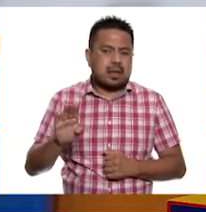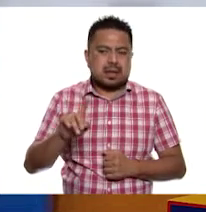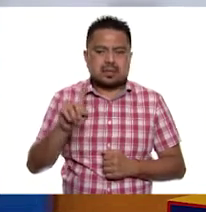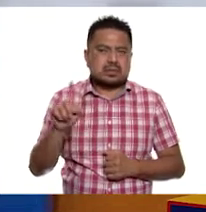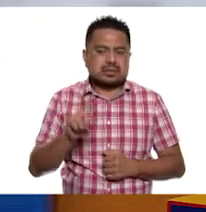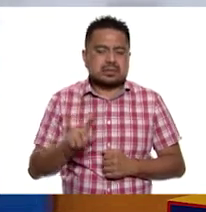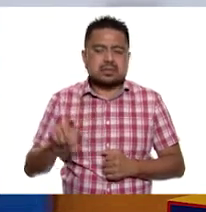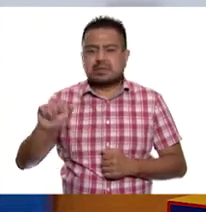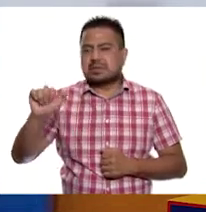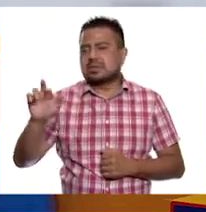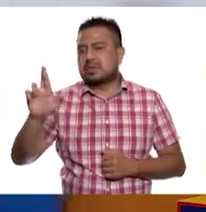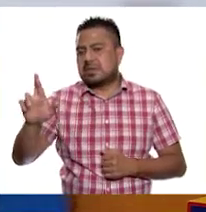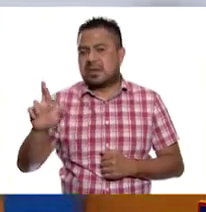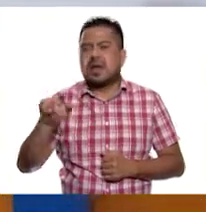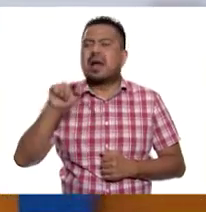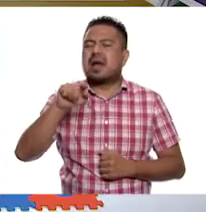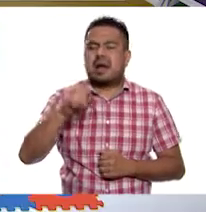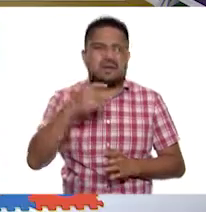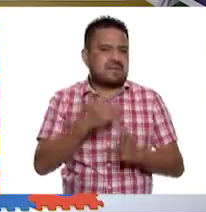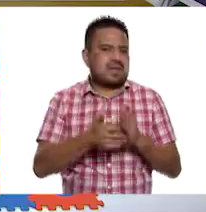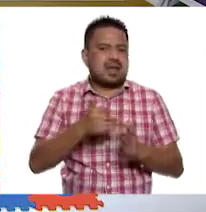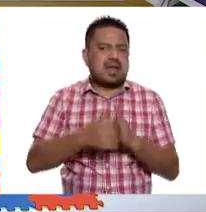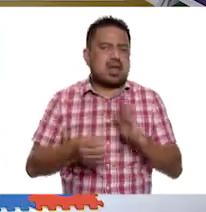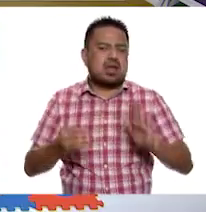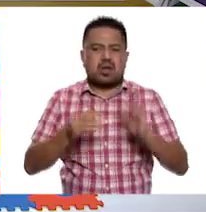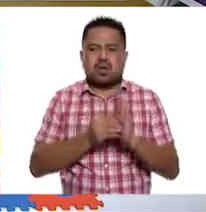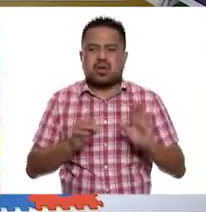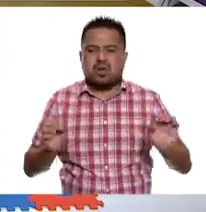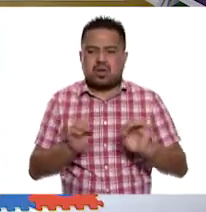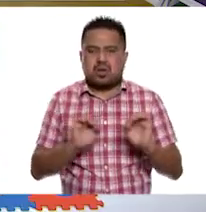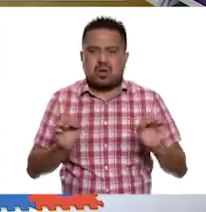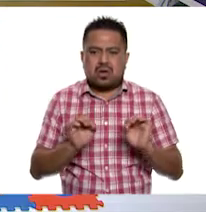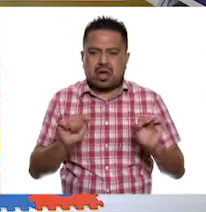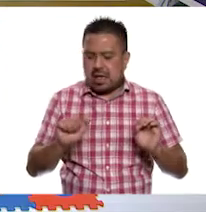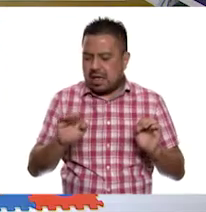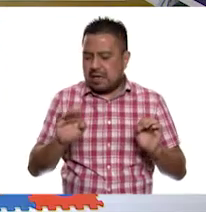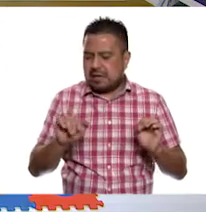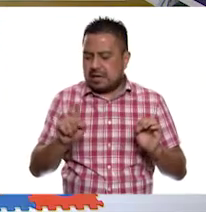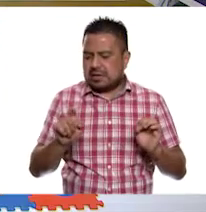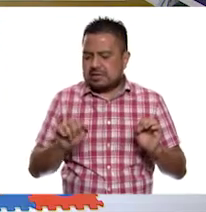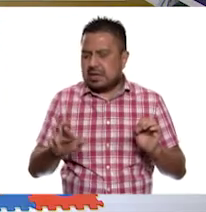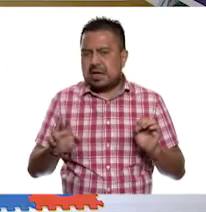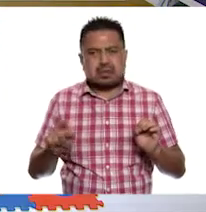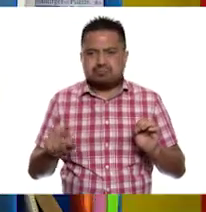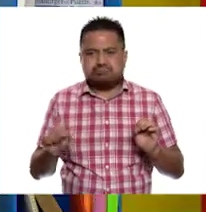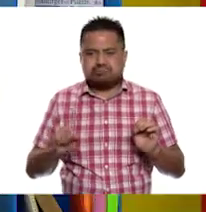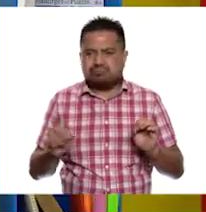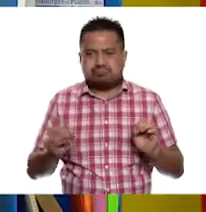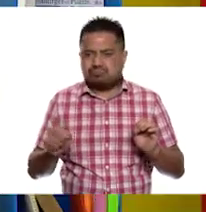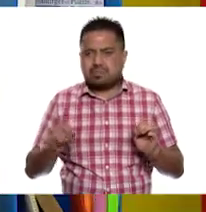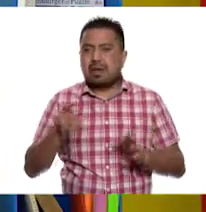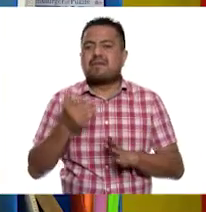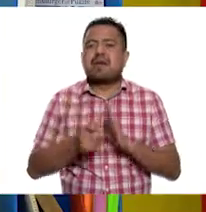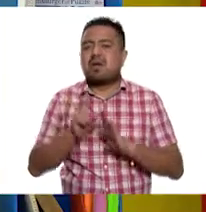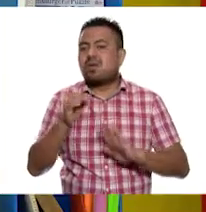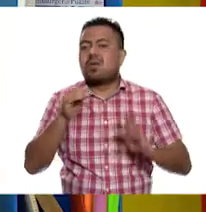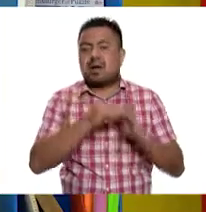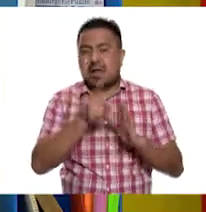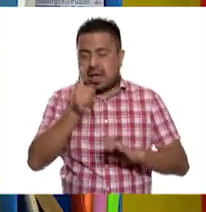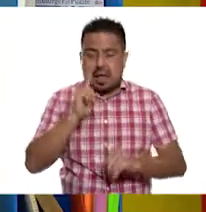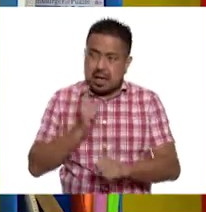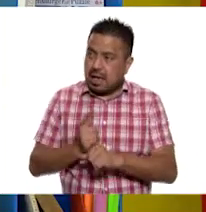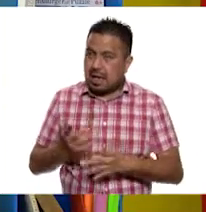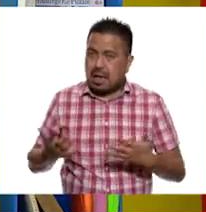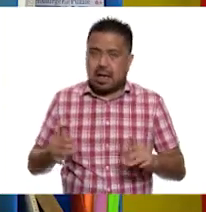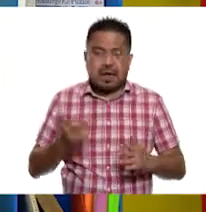Ah, claro, es que Michelle puso abasar, ¿verdad? Así es. Ya lo detectaron allá en casa, niñas y